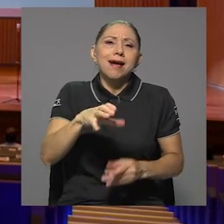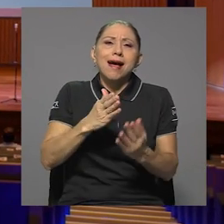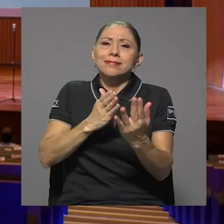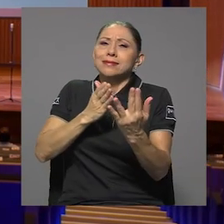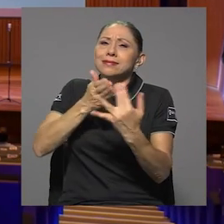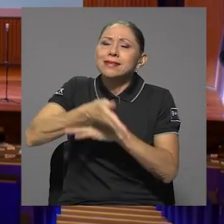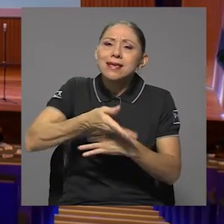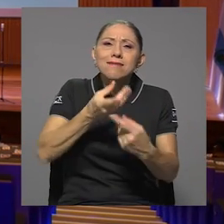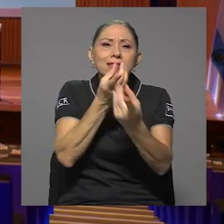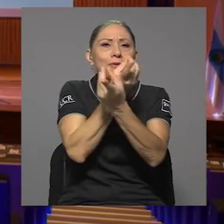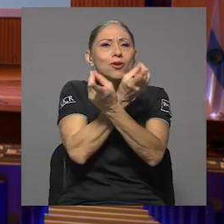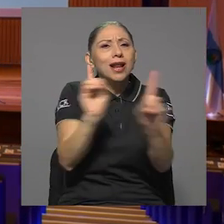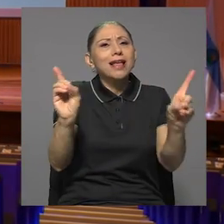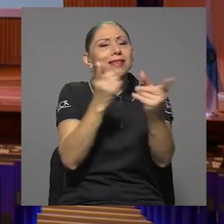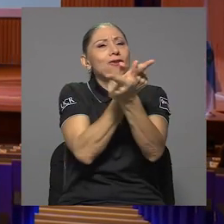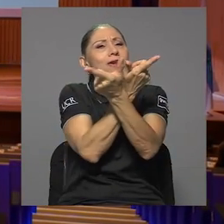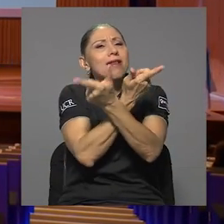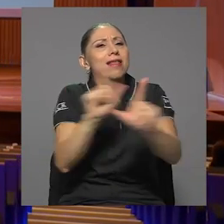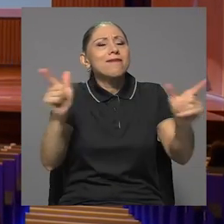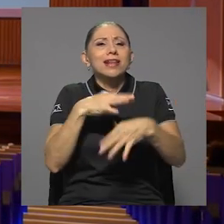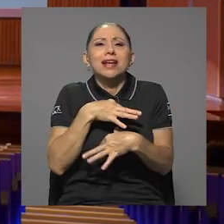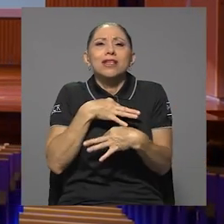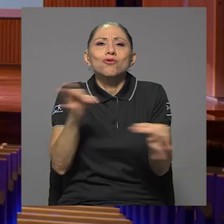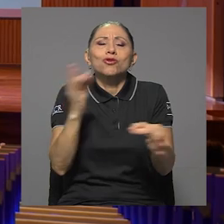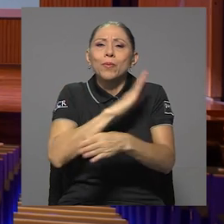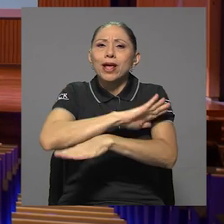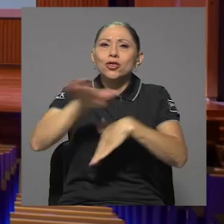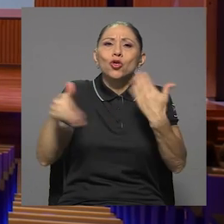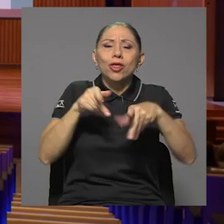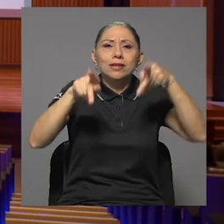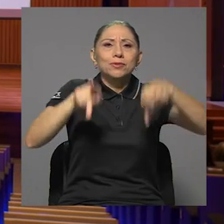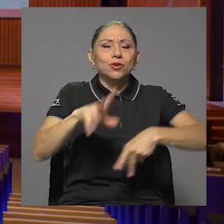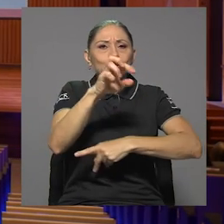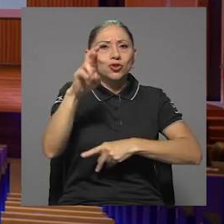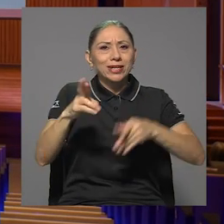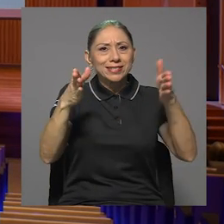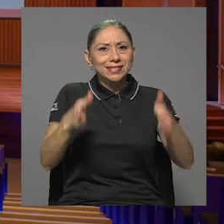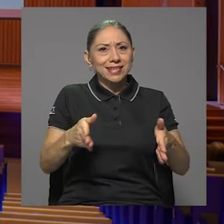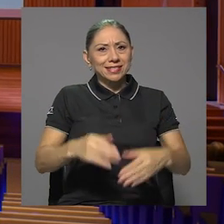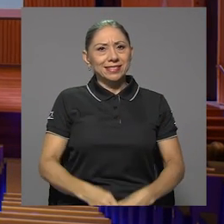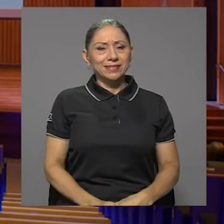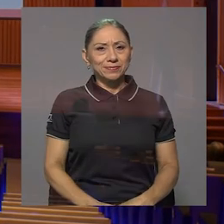democrática, libre, gratuito para todos y todas las costarricenses.